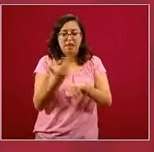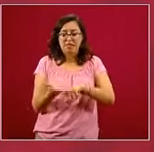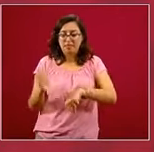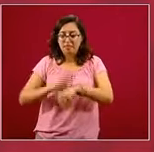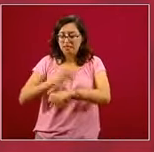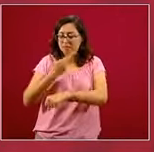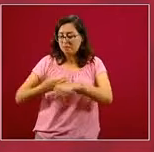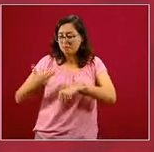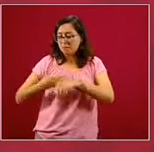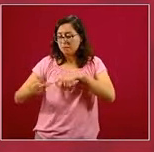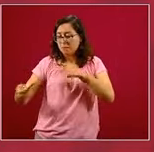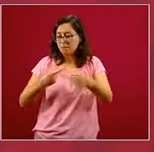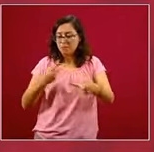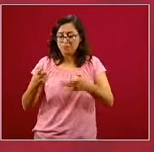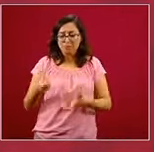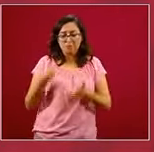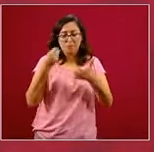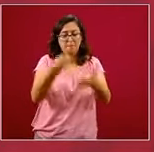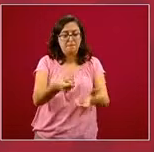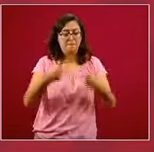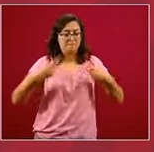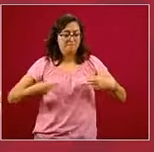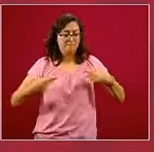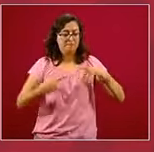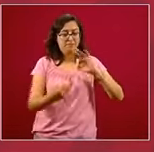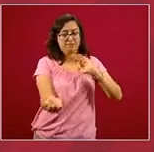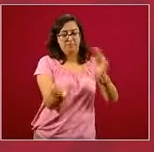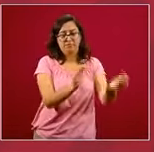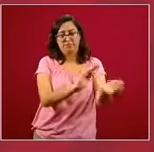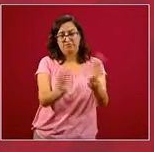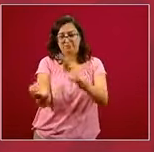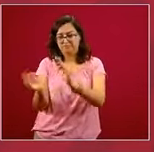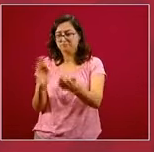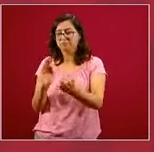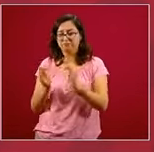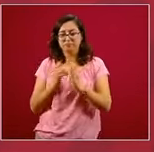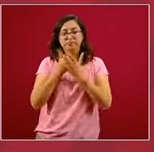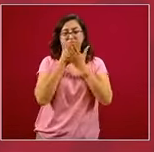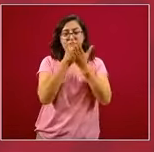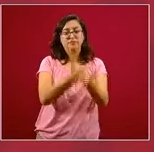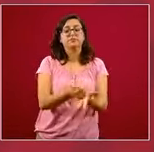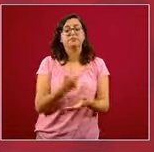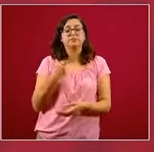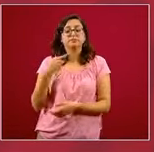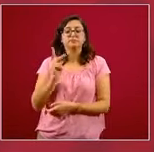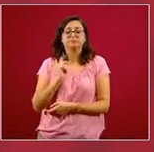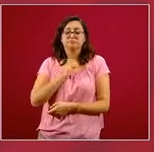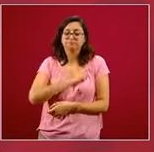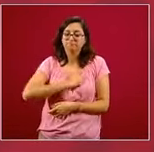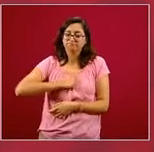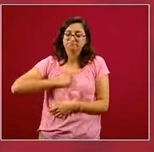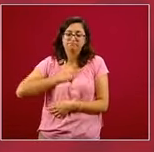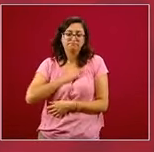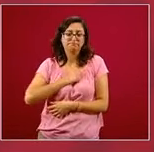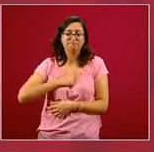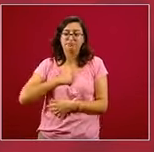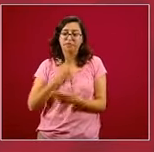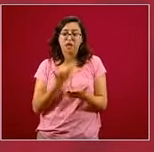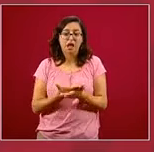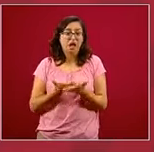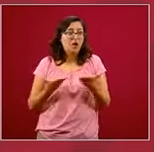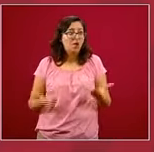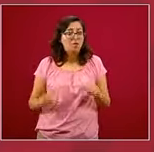planeación, de uso de los recursos más cercana al sitio donde está la población. Pero desafortunadamente en un país